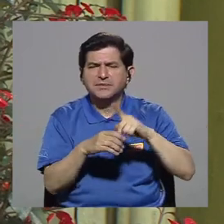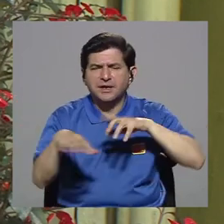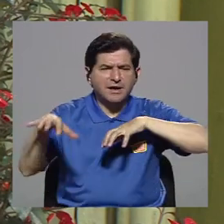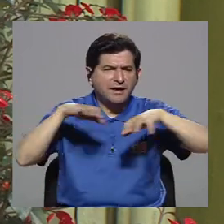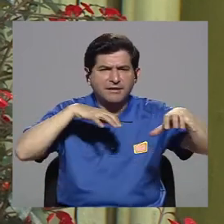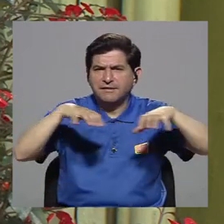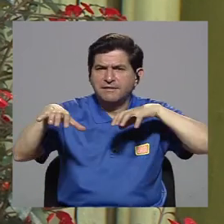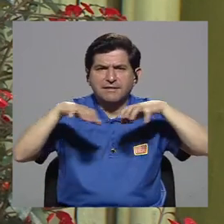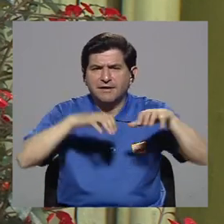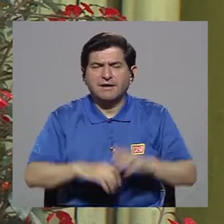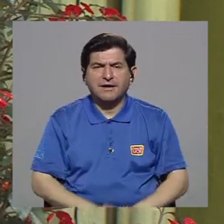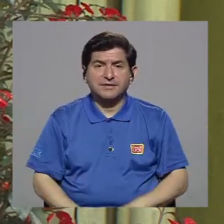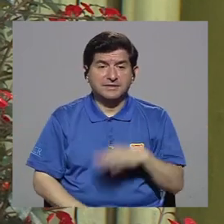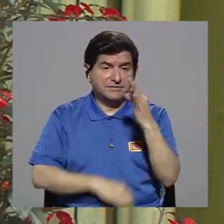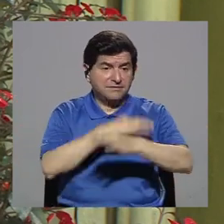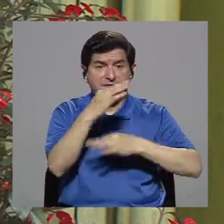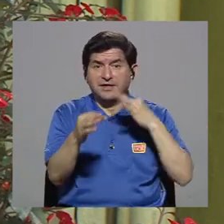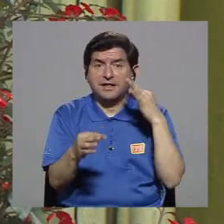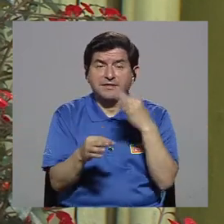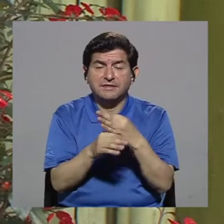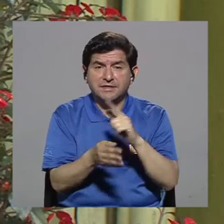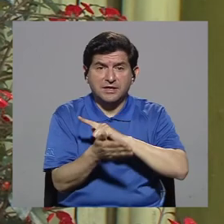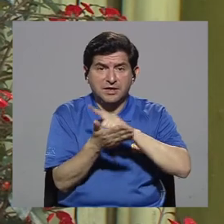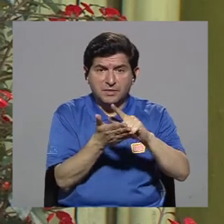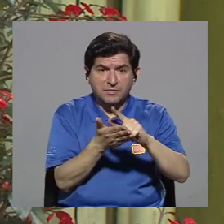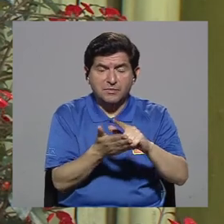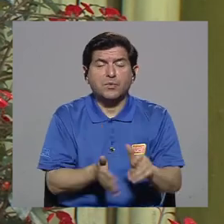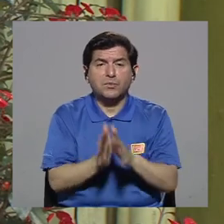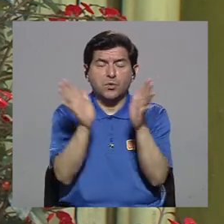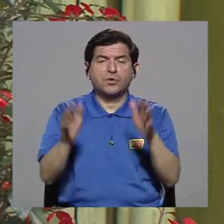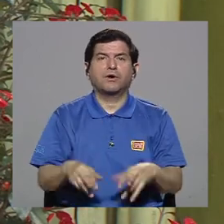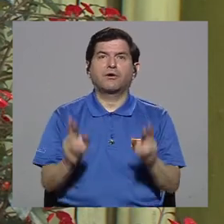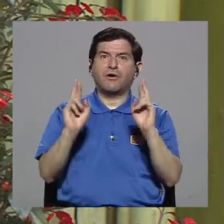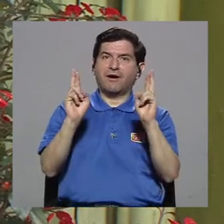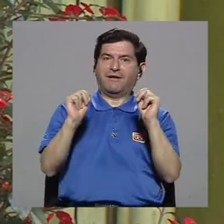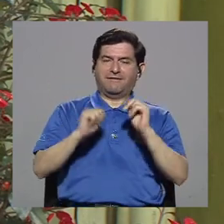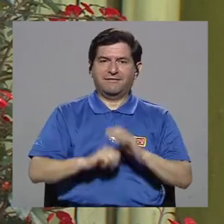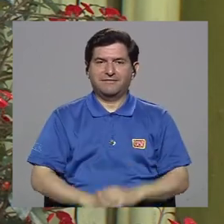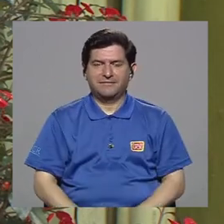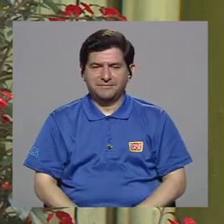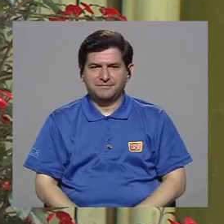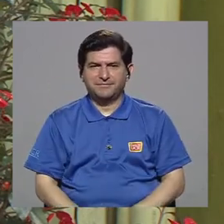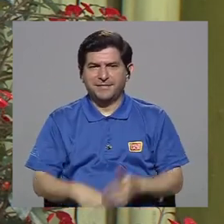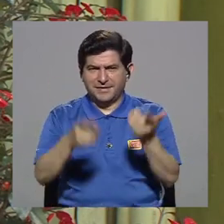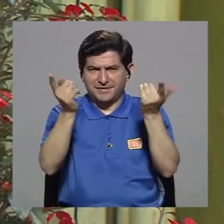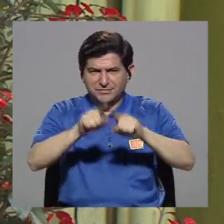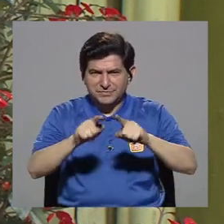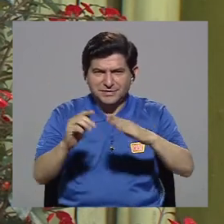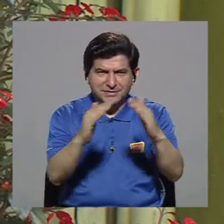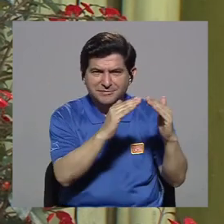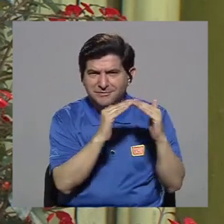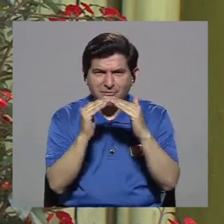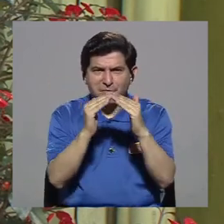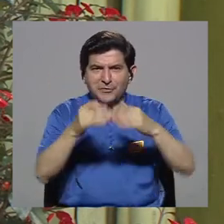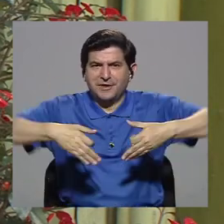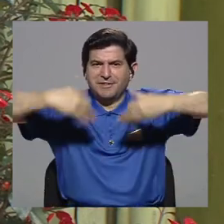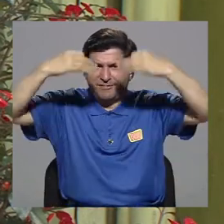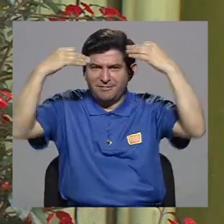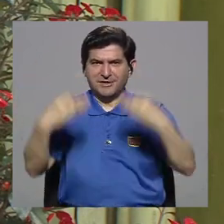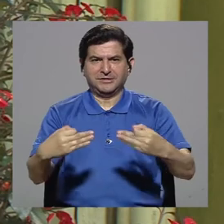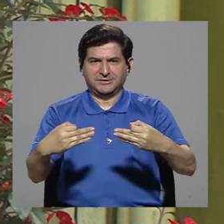participa en actividades de limpieza y ornato público. ¿Qué es lo que pasa cuando, por ejemplo, una comunidad